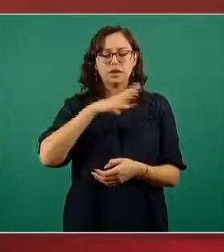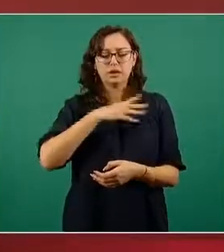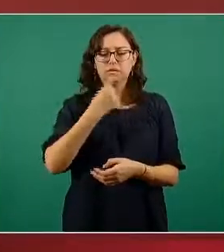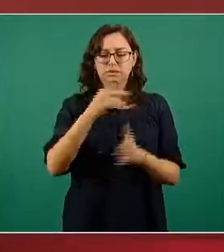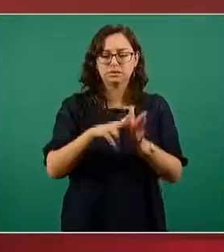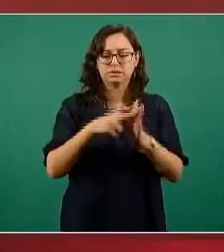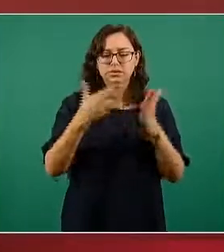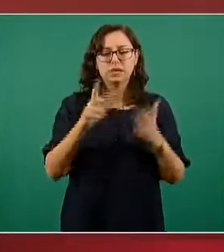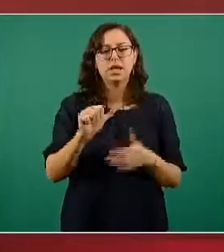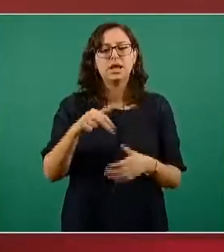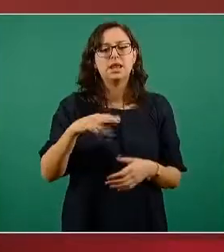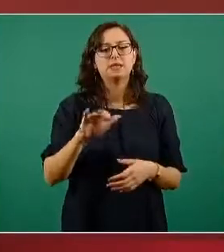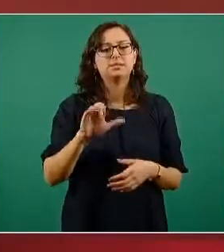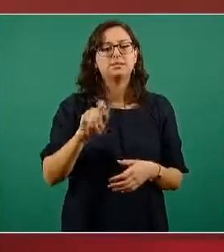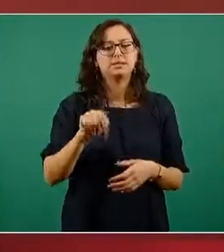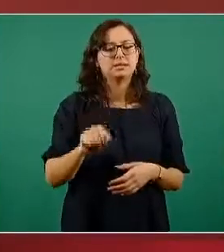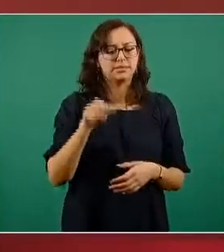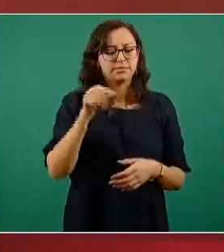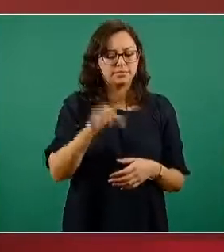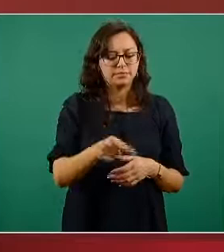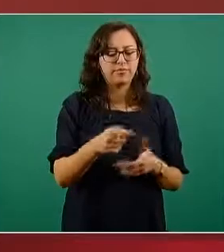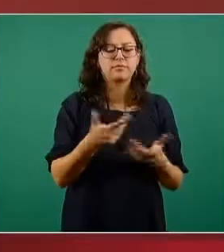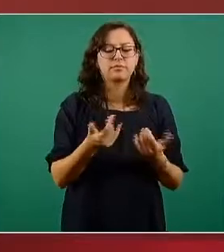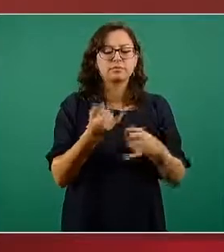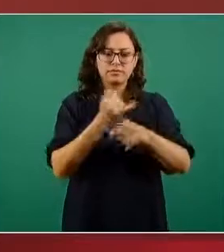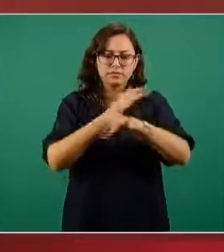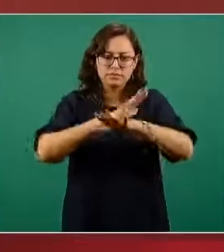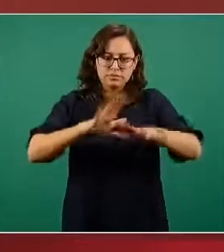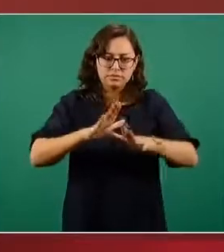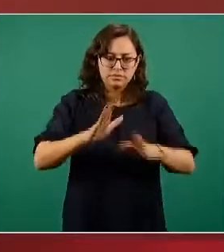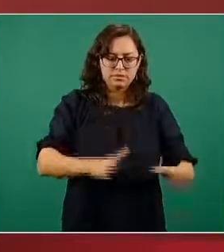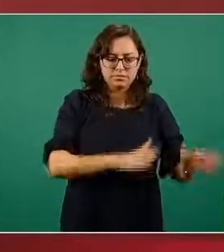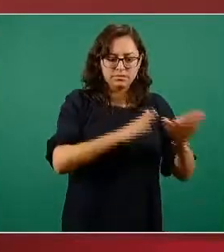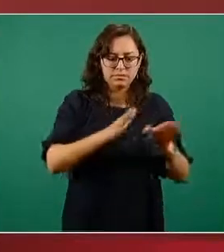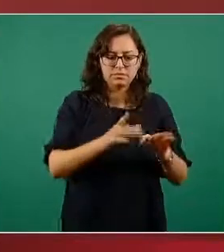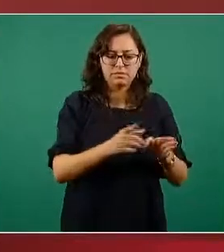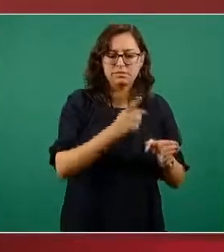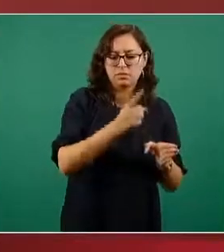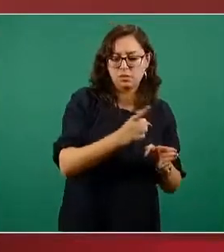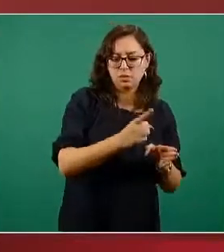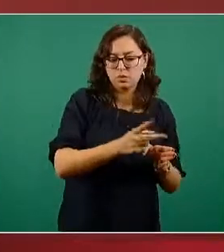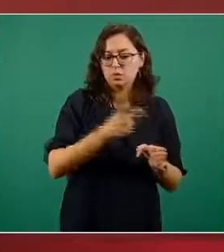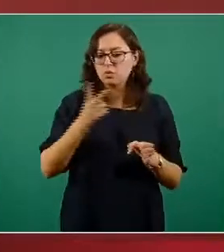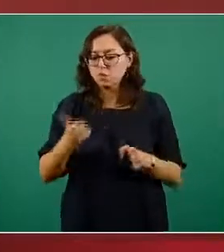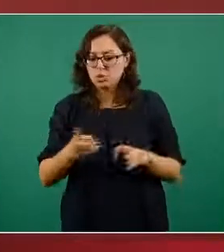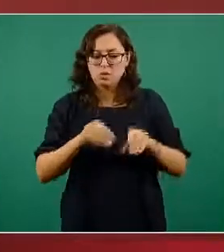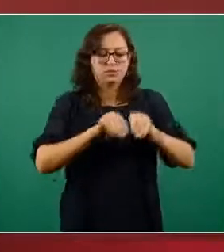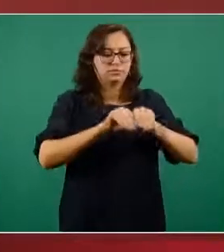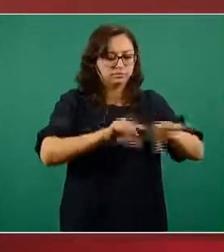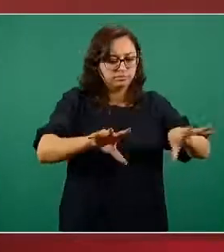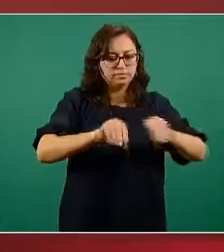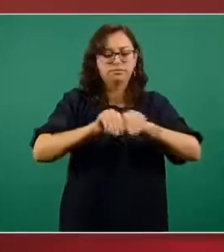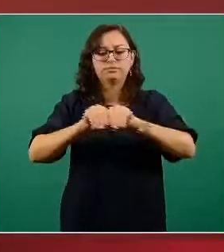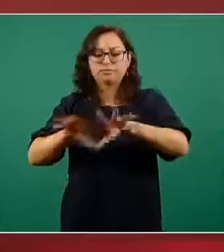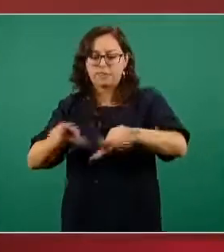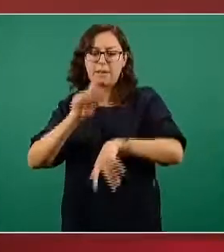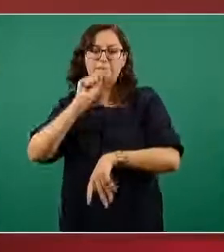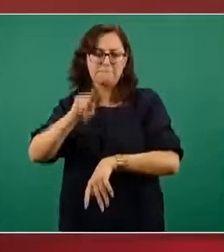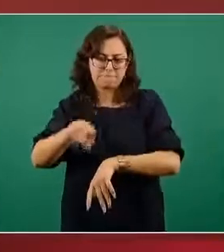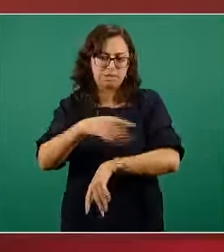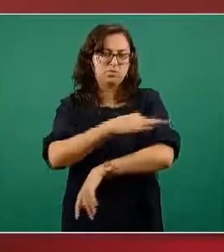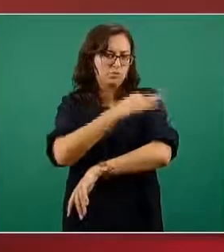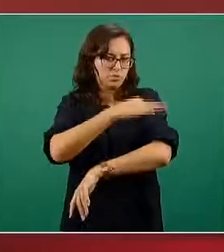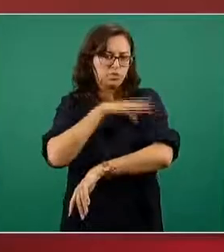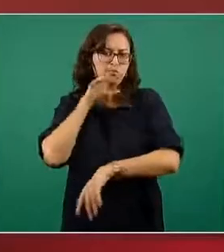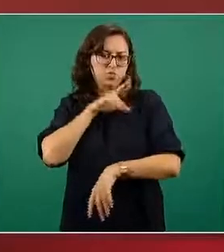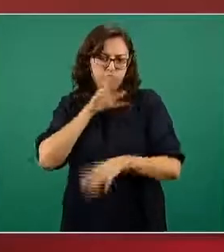los resultados del ensayo clínico fase 1-2 de la vacuna Sputnik